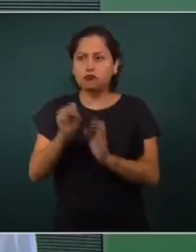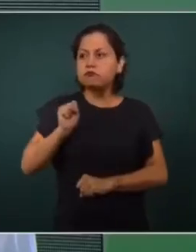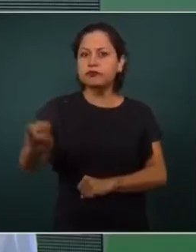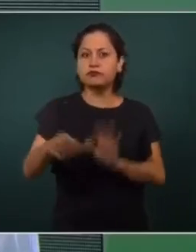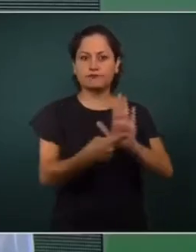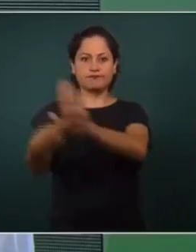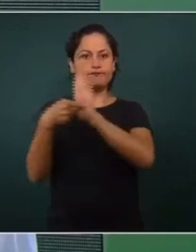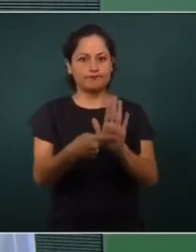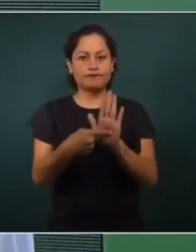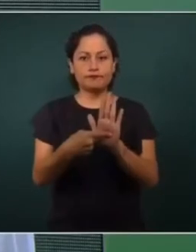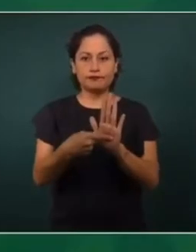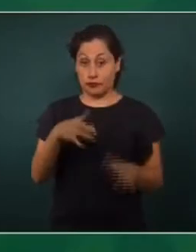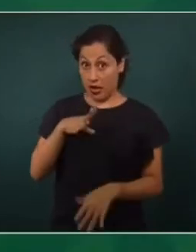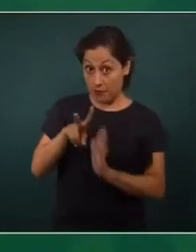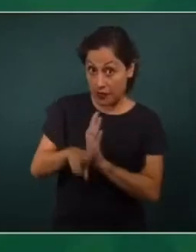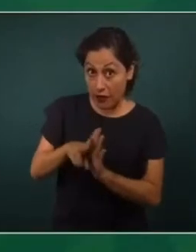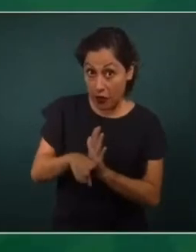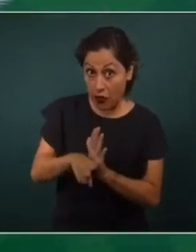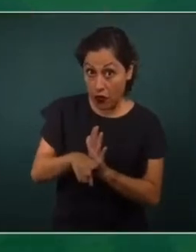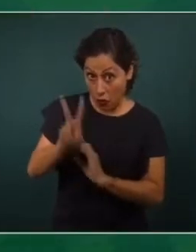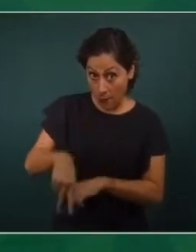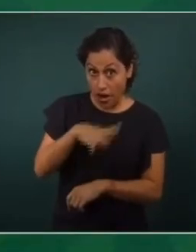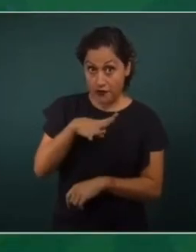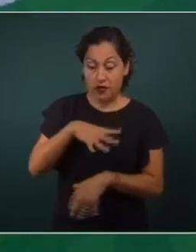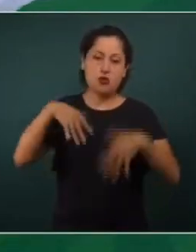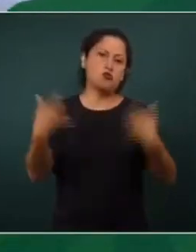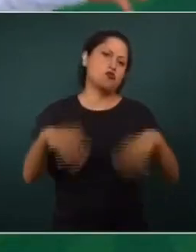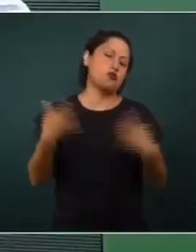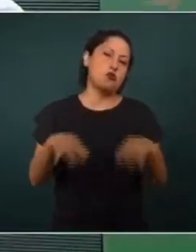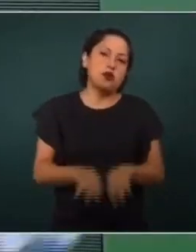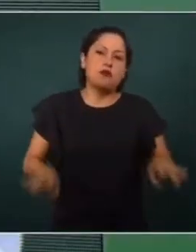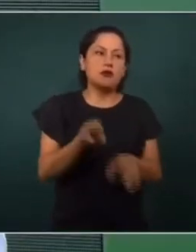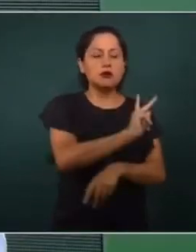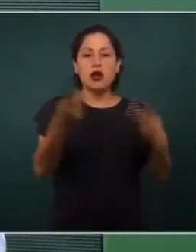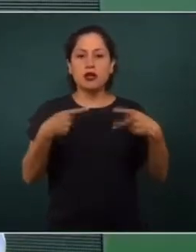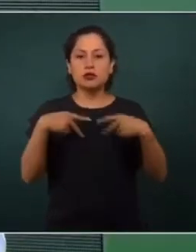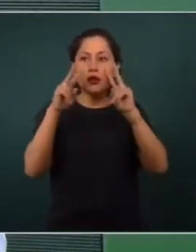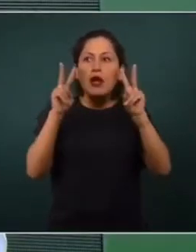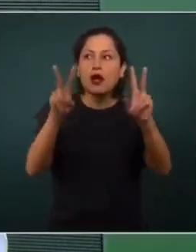Si existe Sería extraordinario que la gente vea